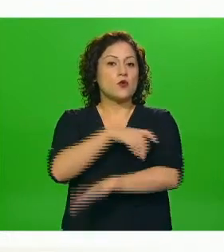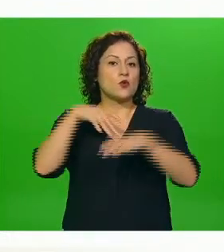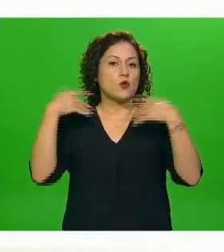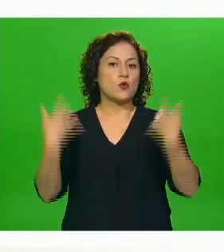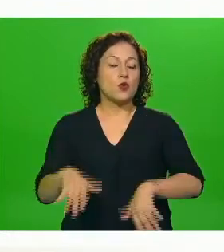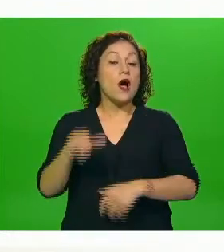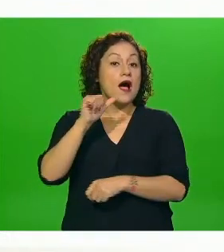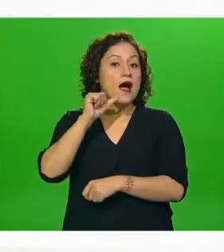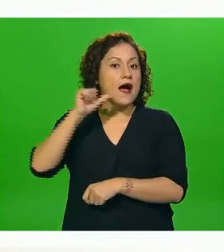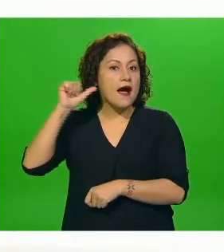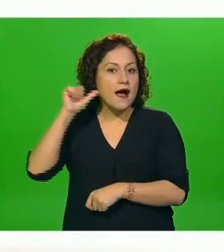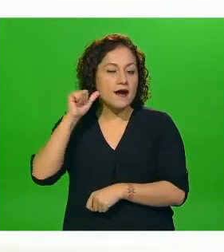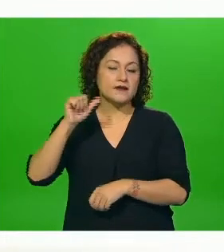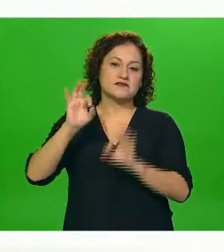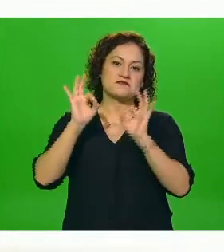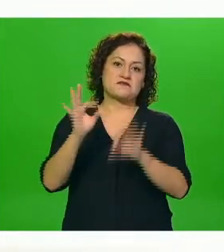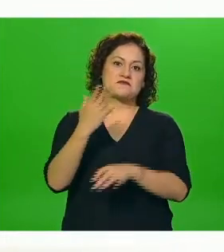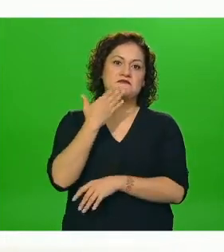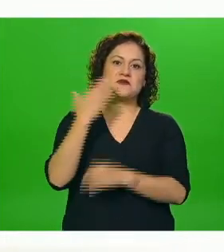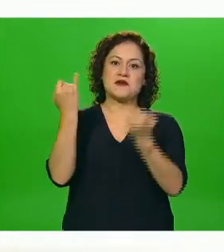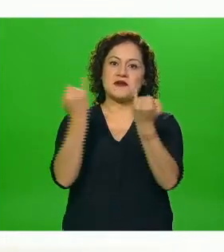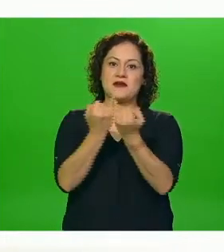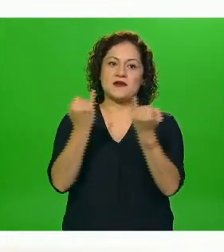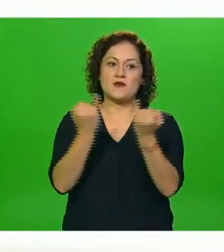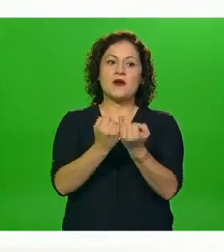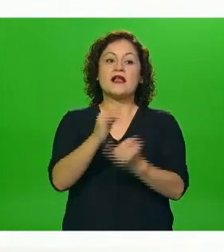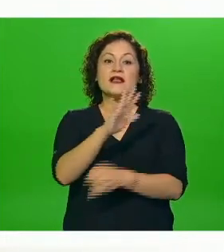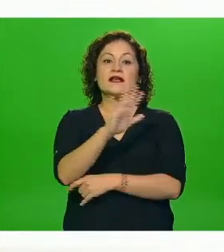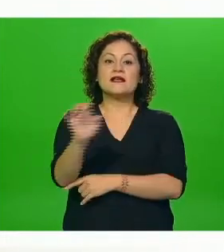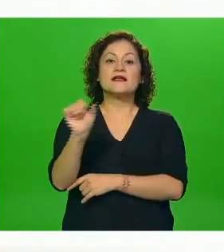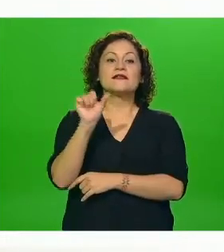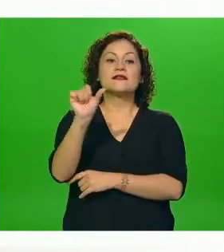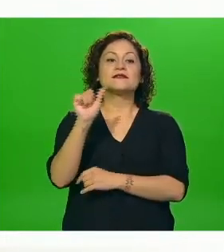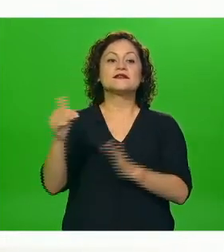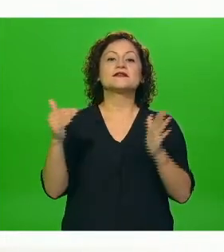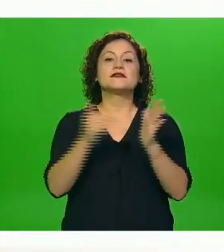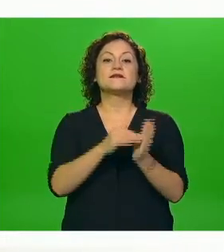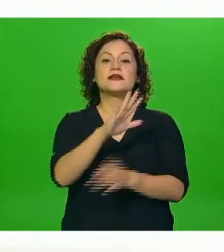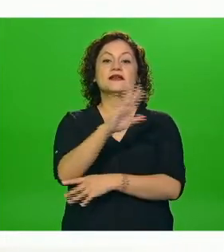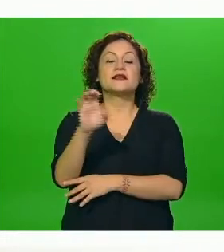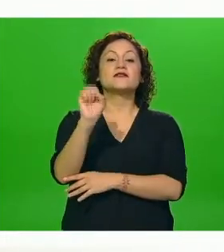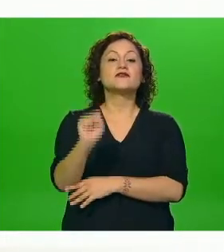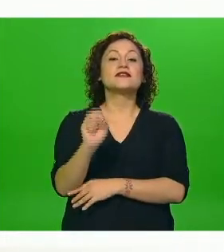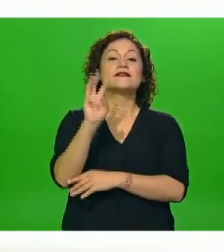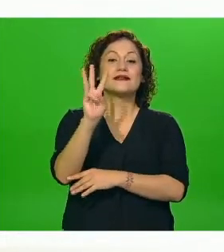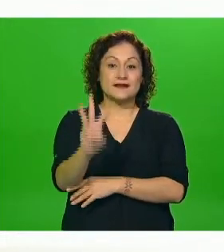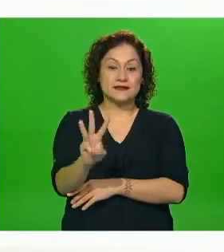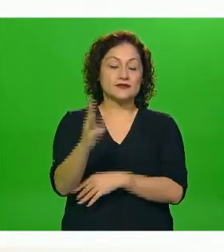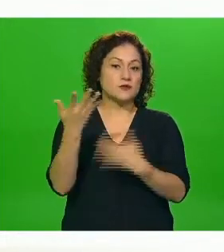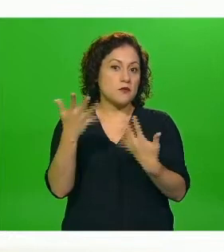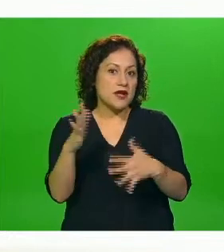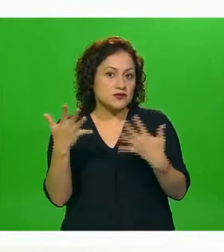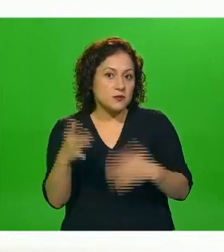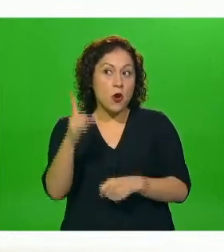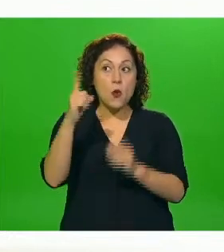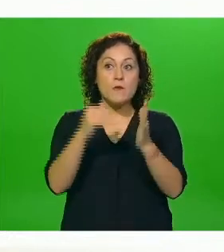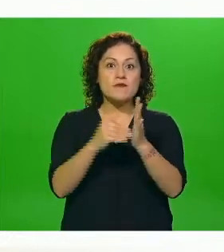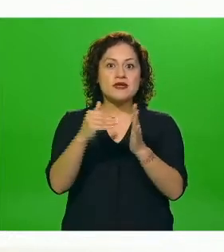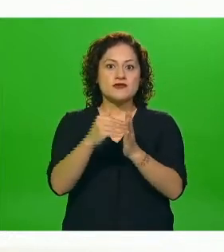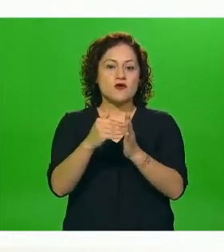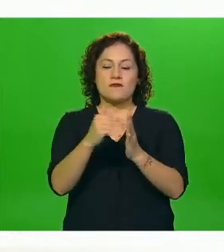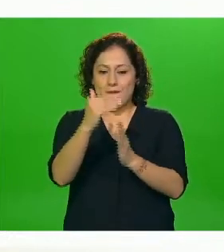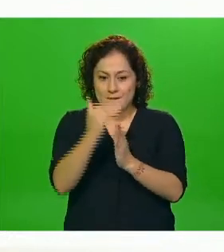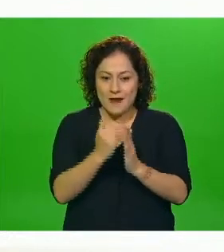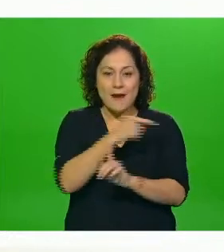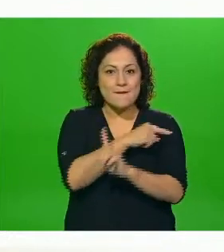no se queda atrás el día de ayer fueron 516 mil 563 dosis es decir más de medio millón de dosis también aplicadas tres